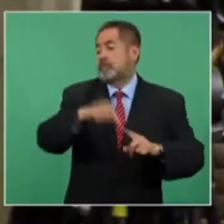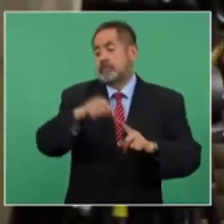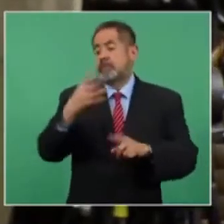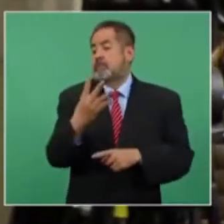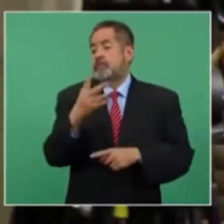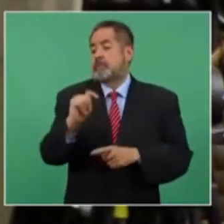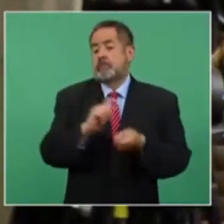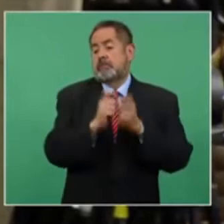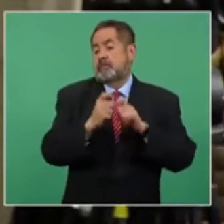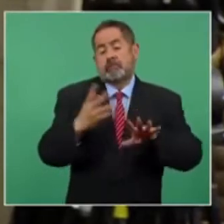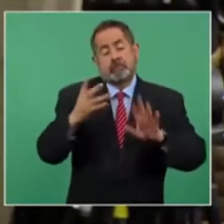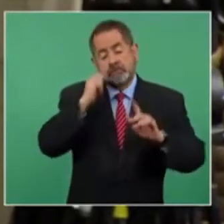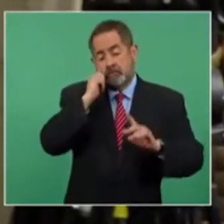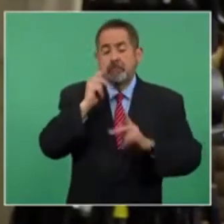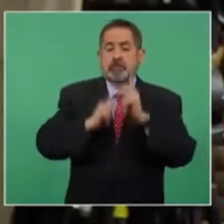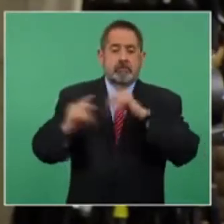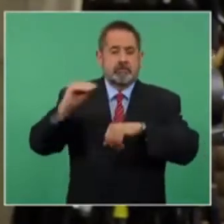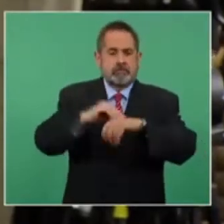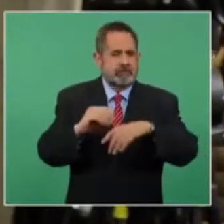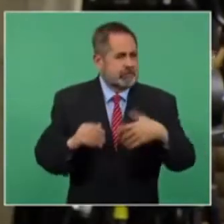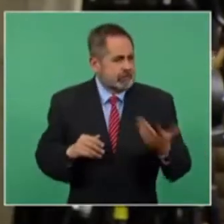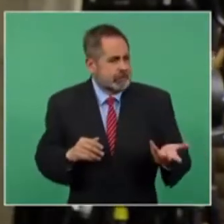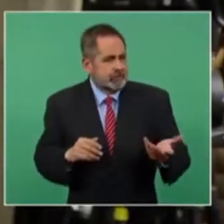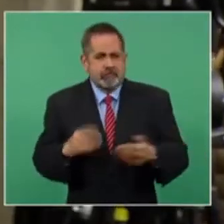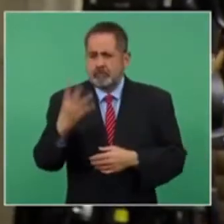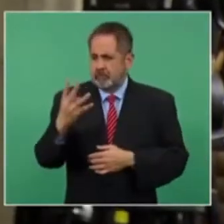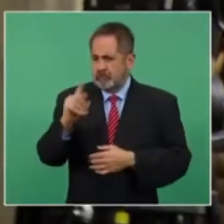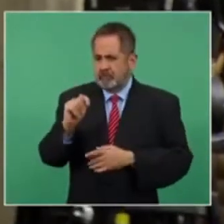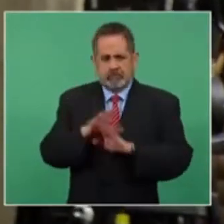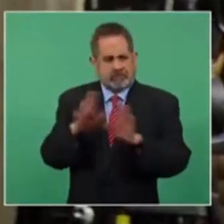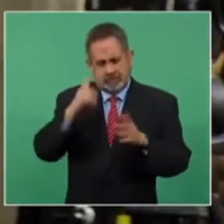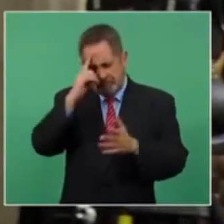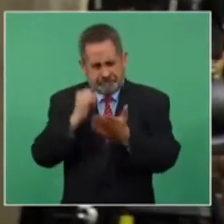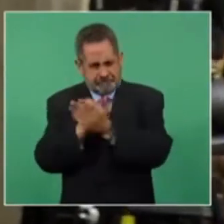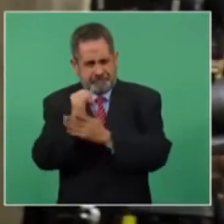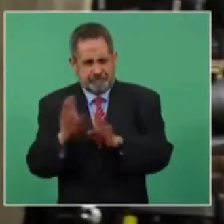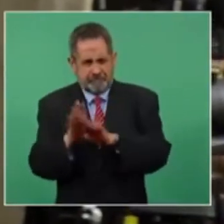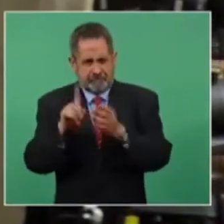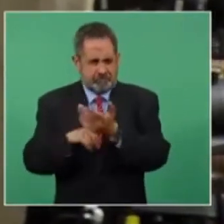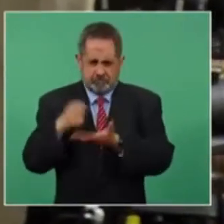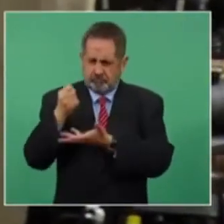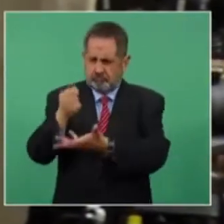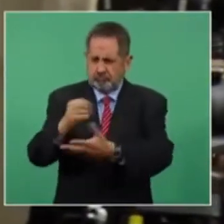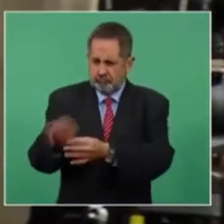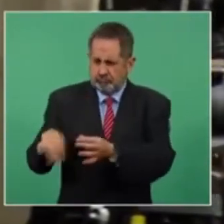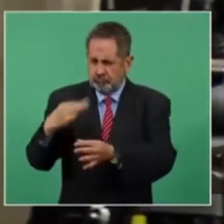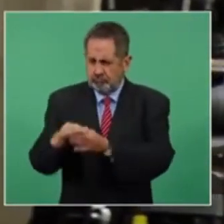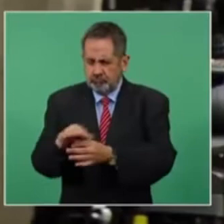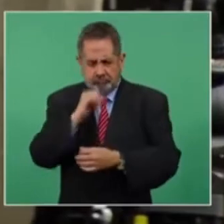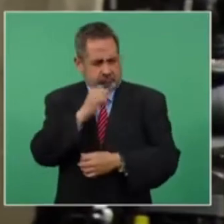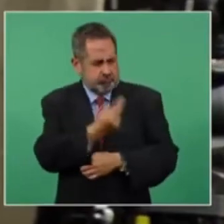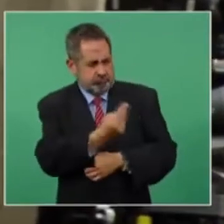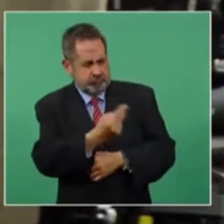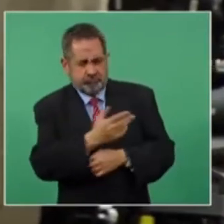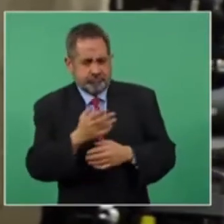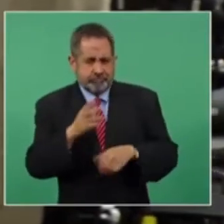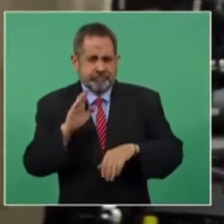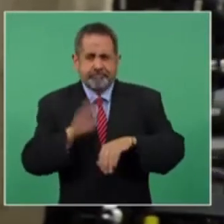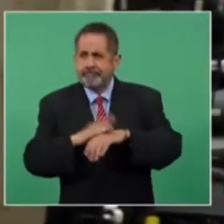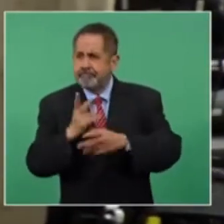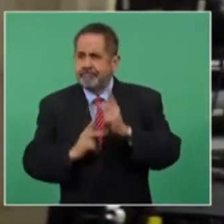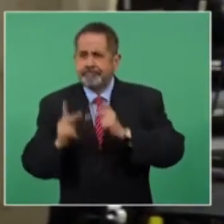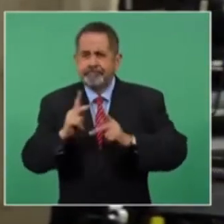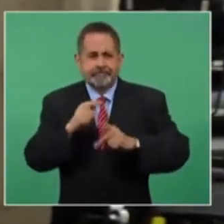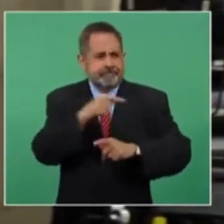infraestructura, si bien la Cuarta Transformación ya tiene definida el presupuesto y no fuese necesario. Y